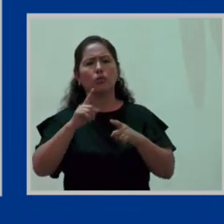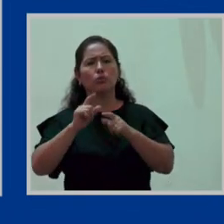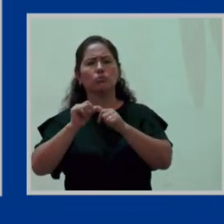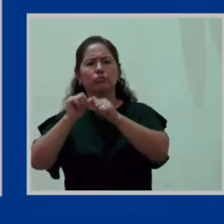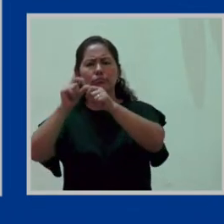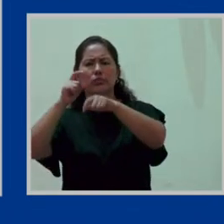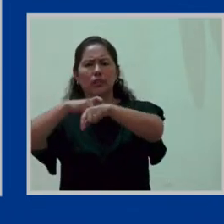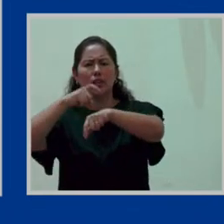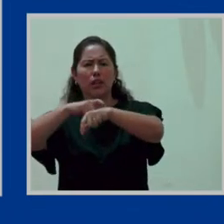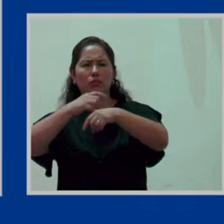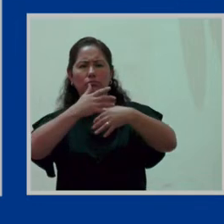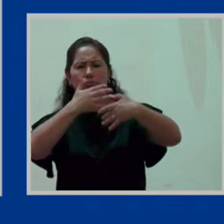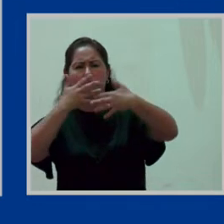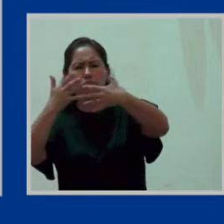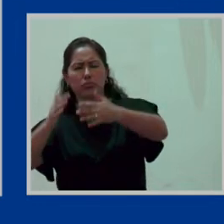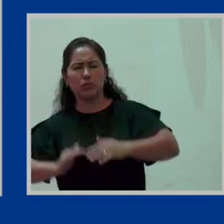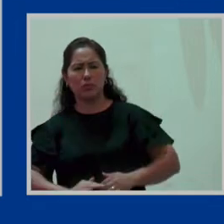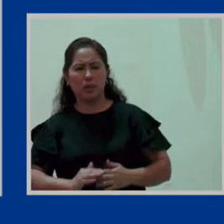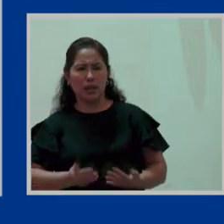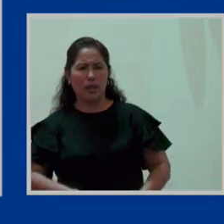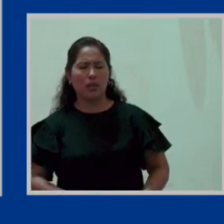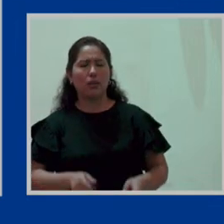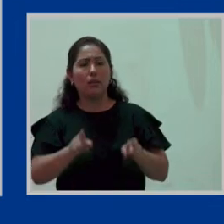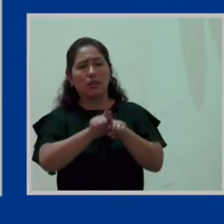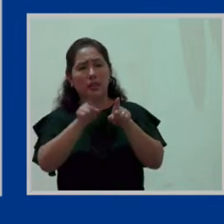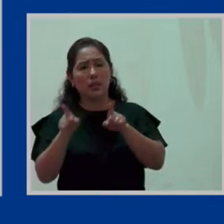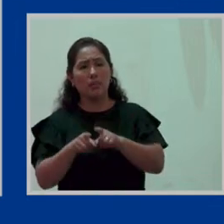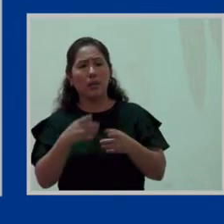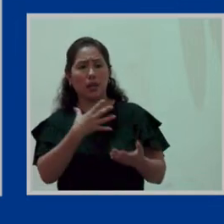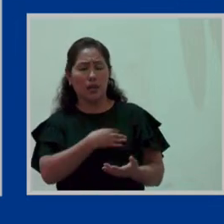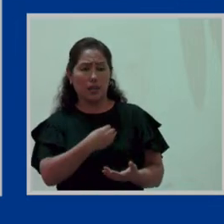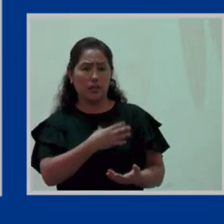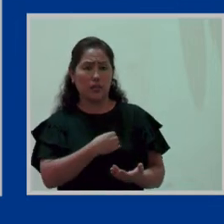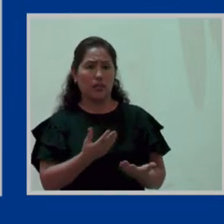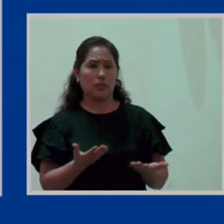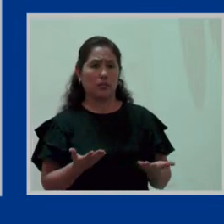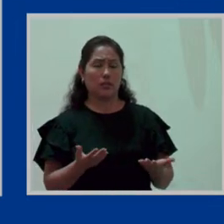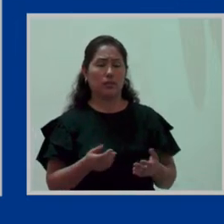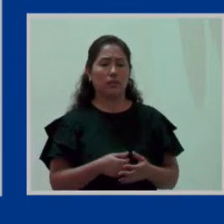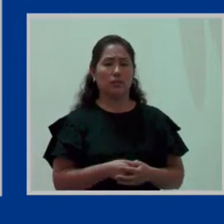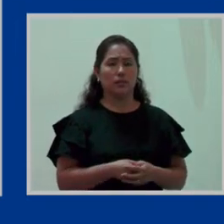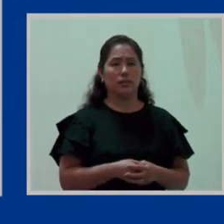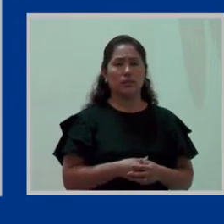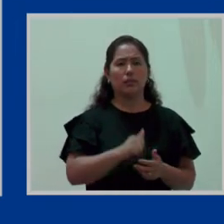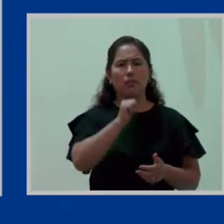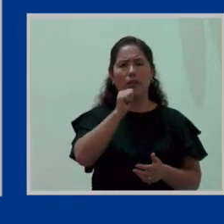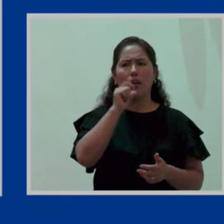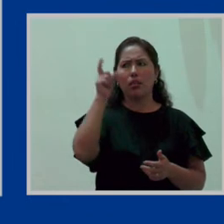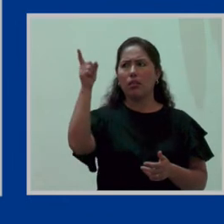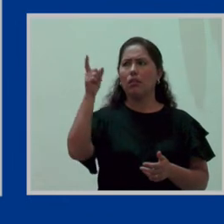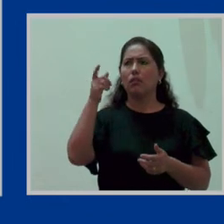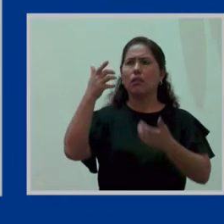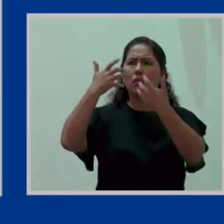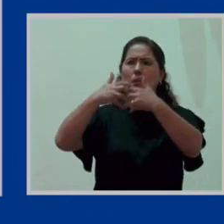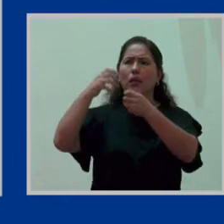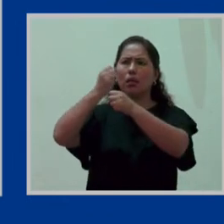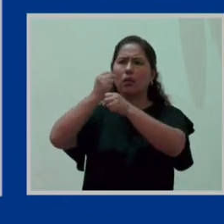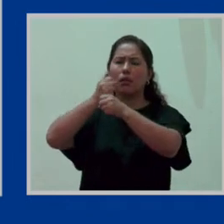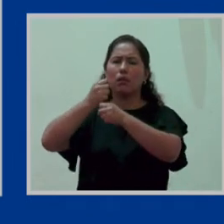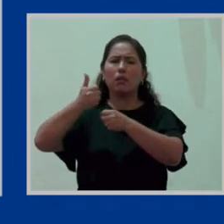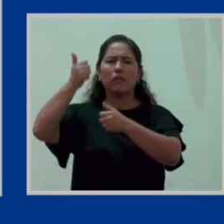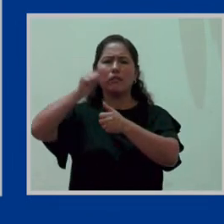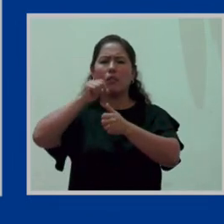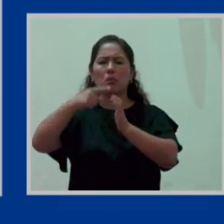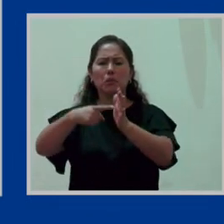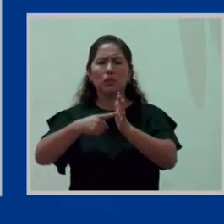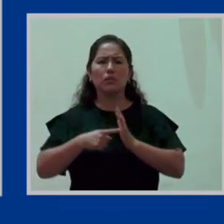y lactancia. Todos esos derechos que hemos hablado y que vamos a seguir conversando, se consideran una infracción muy grave si se incumplen